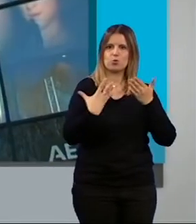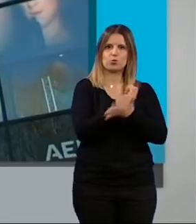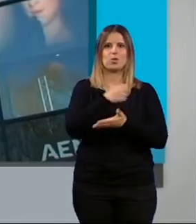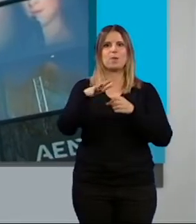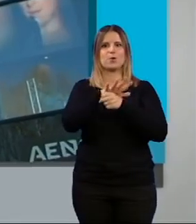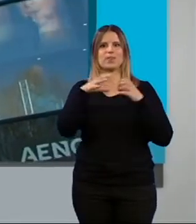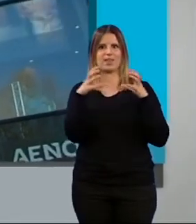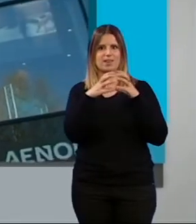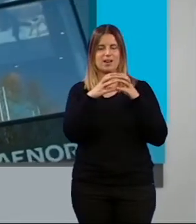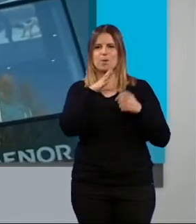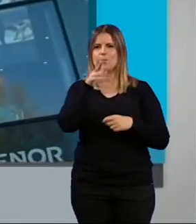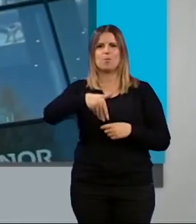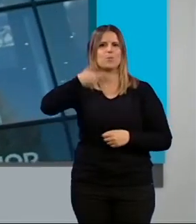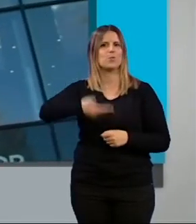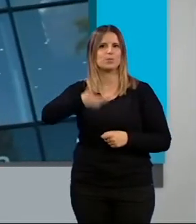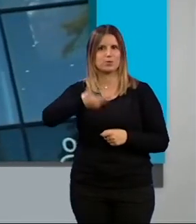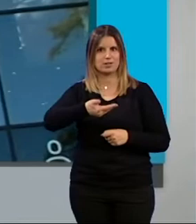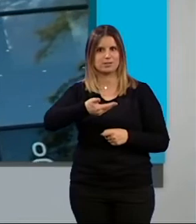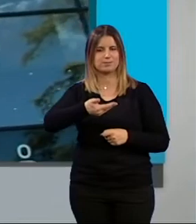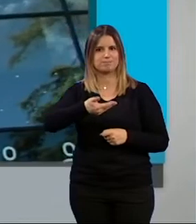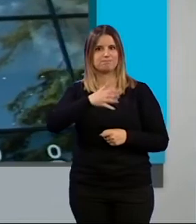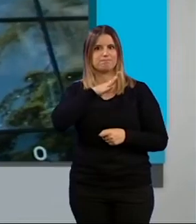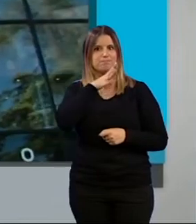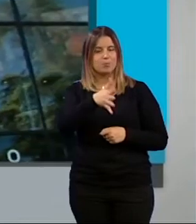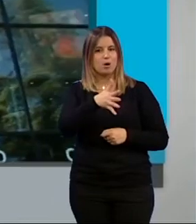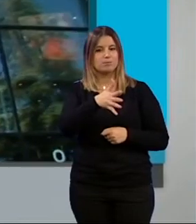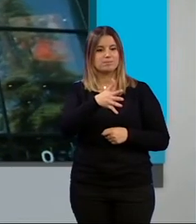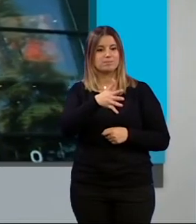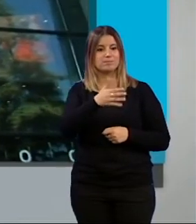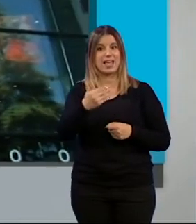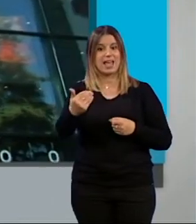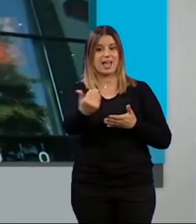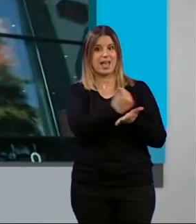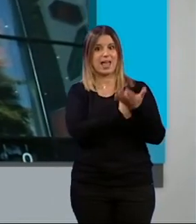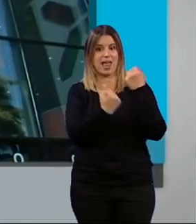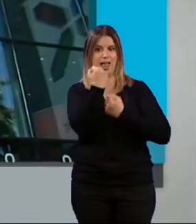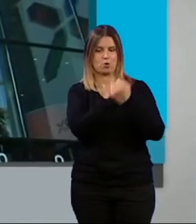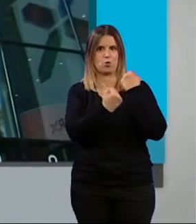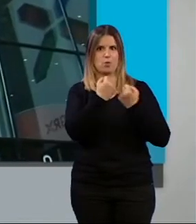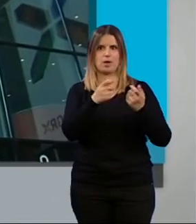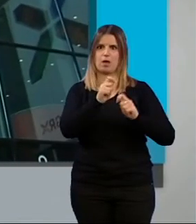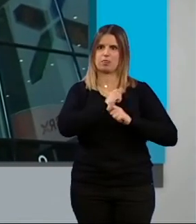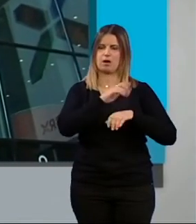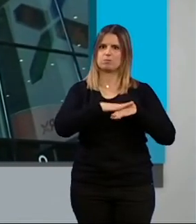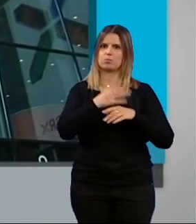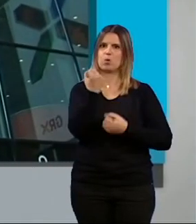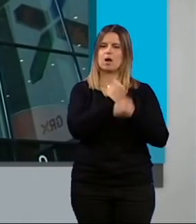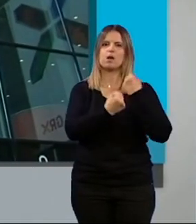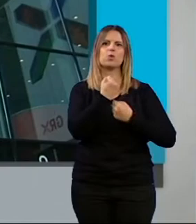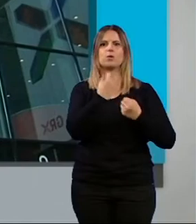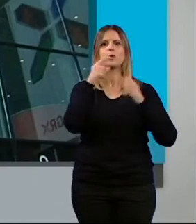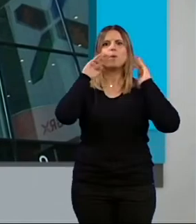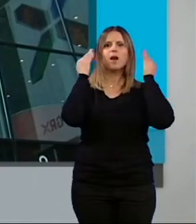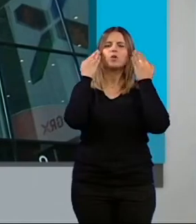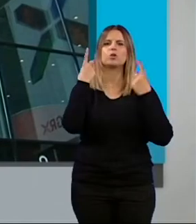provincia de Granada porque es fundamental porque el retorno económico que genera una instalación como este Palacio necesita en un Palacio de Congresos